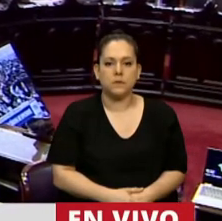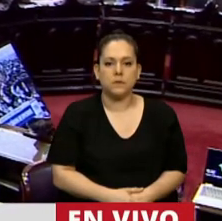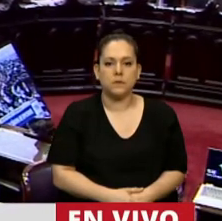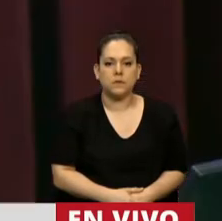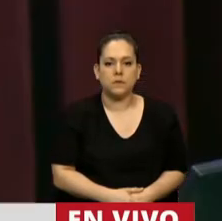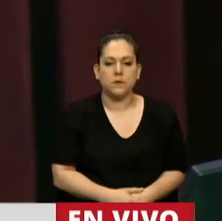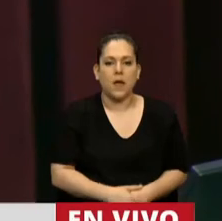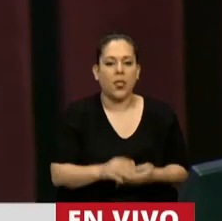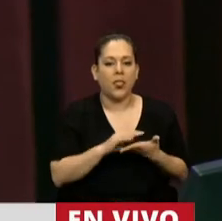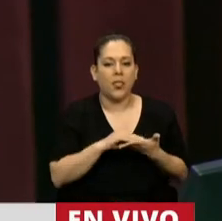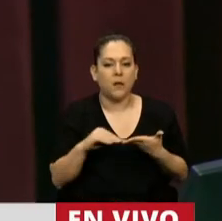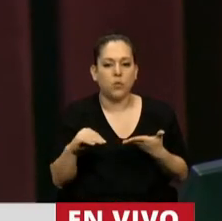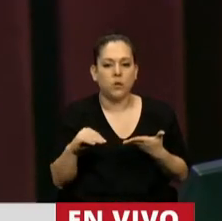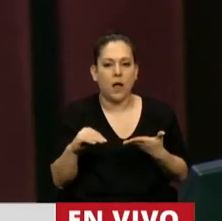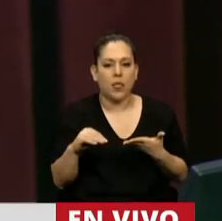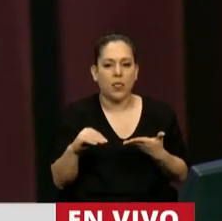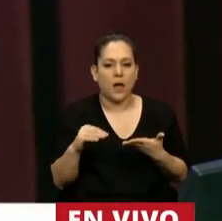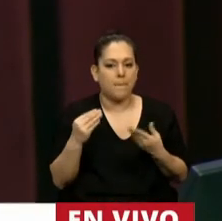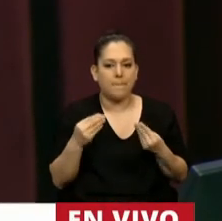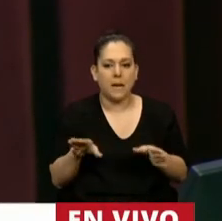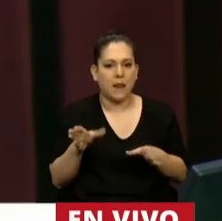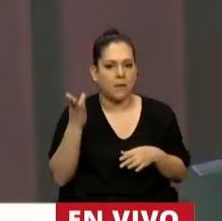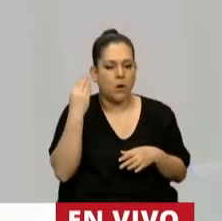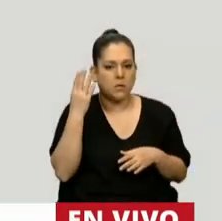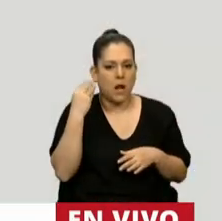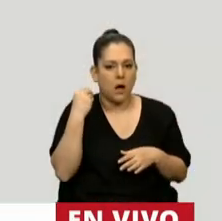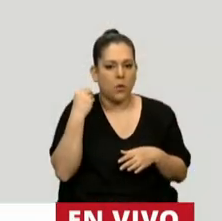Diputada, le perdimos el audio.